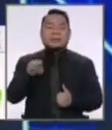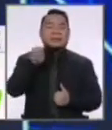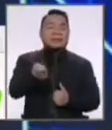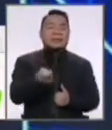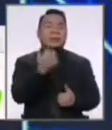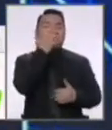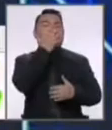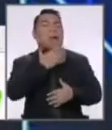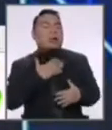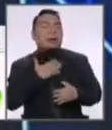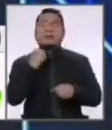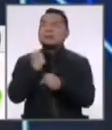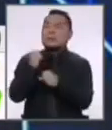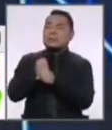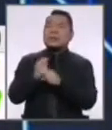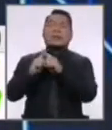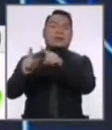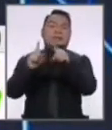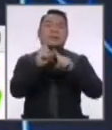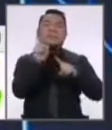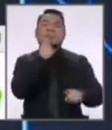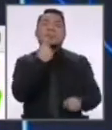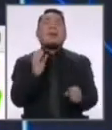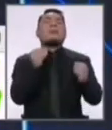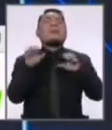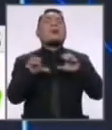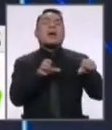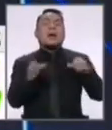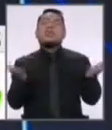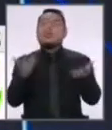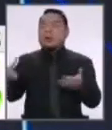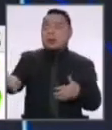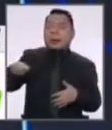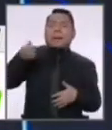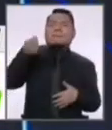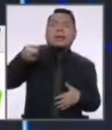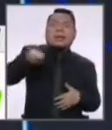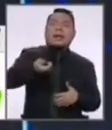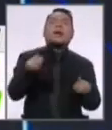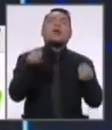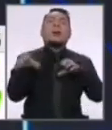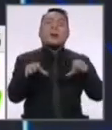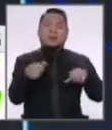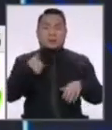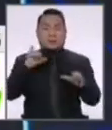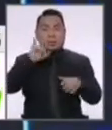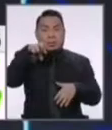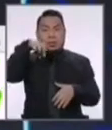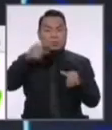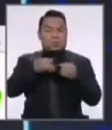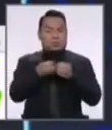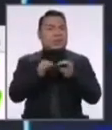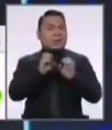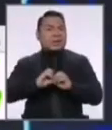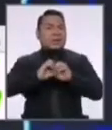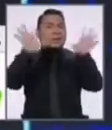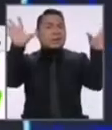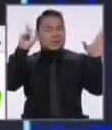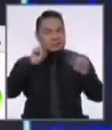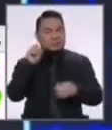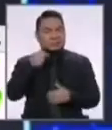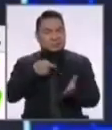oxígeno, van a dar chamba, la diferencia es que no dicen cómo lo van a hacer ni de dónde van a sacar la plata. En Juntos por el Perú hemos sido clarísimos y